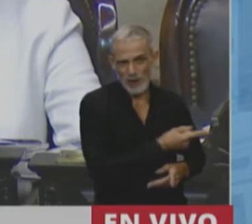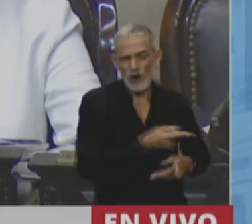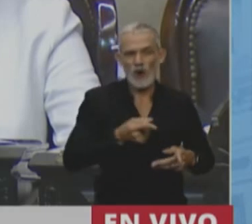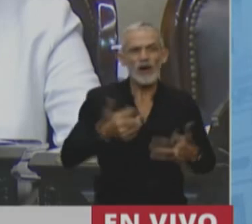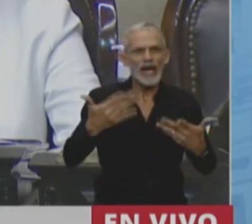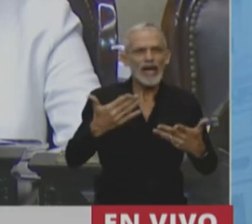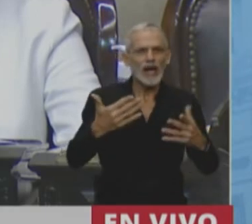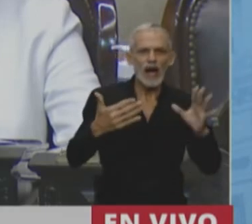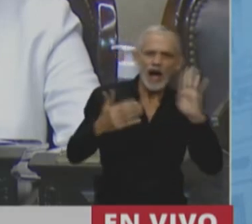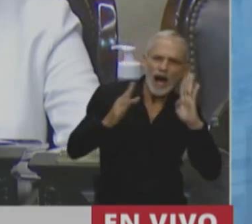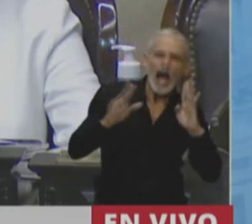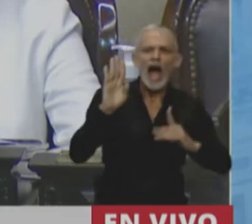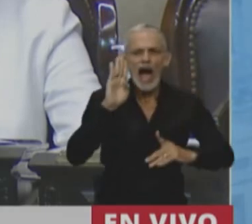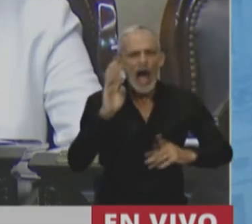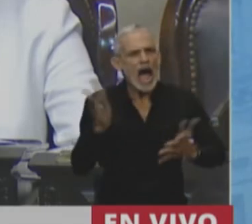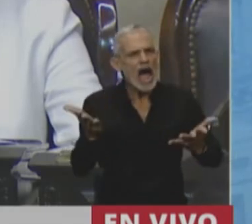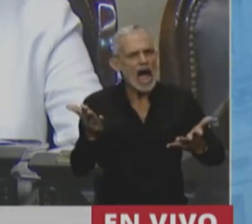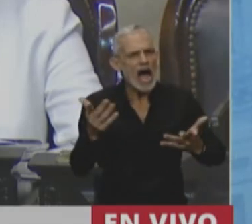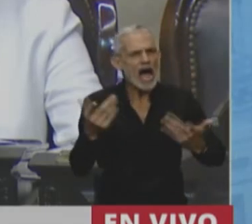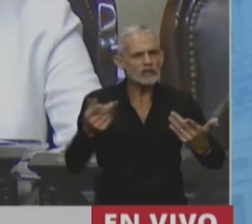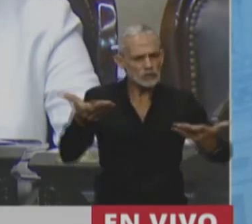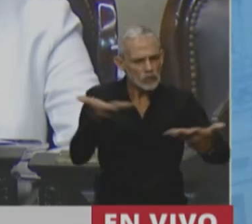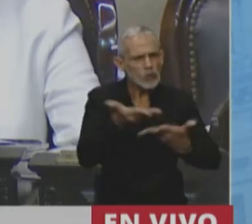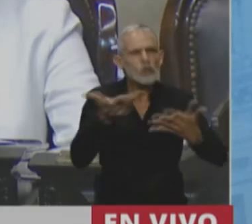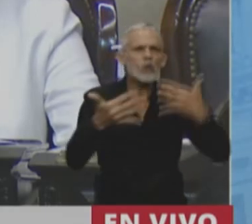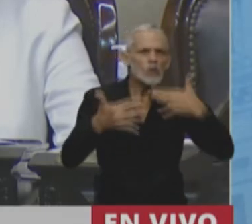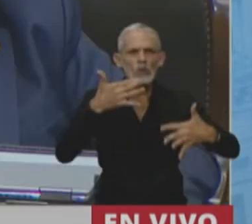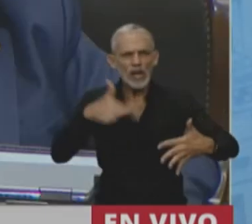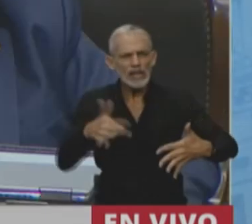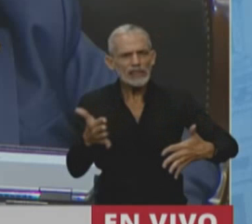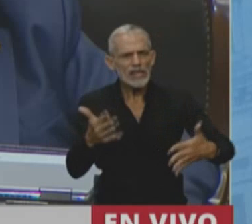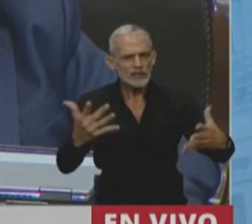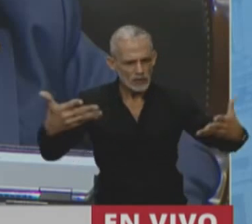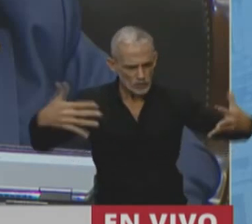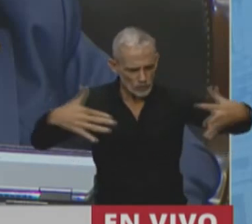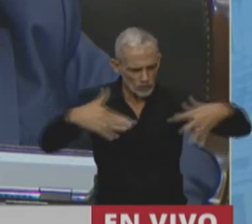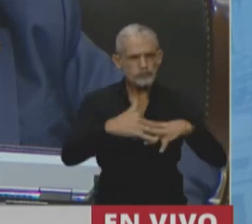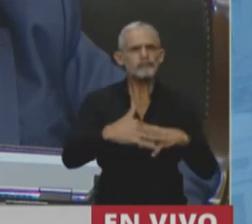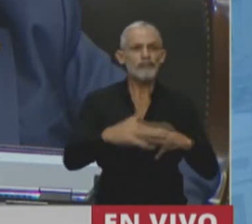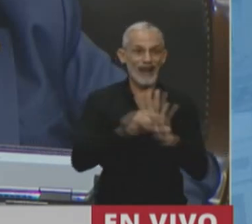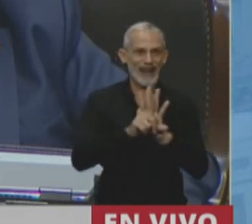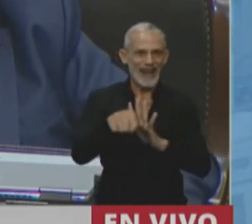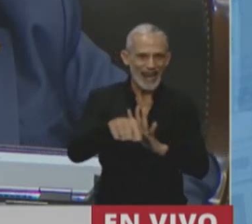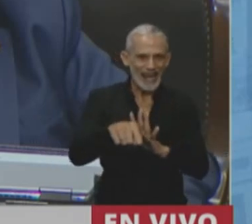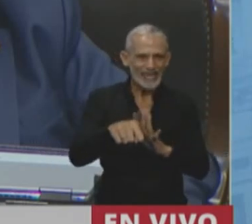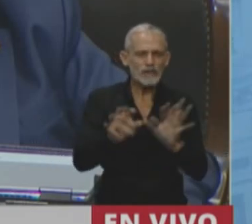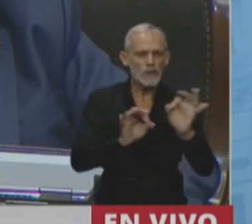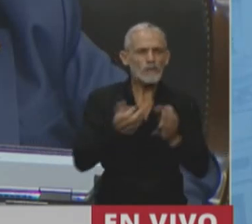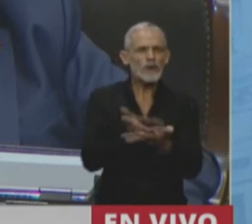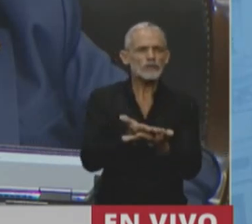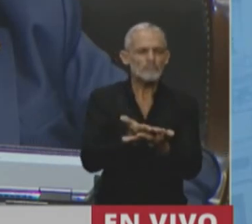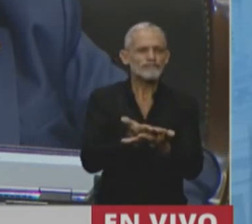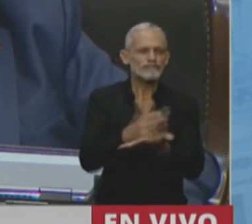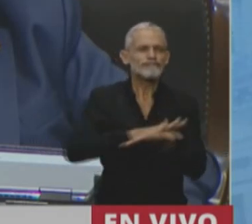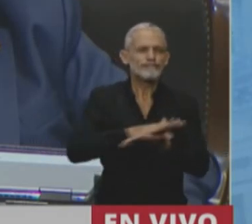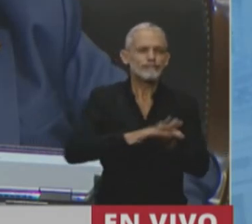escuchan, que se atienden, que se comprenden, que conjugan en esta ley, entonces una